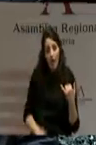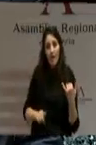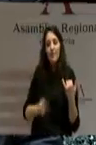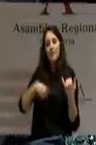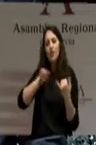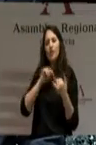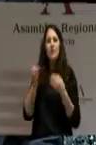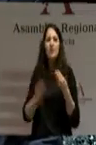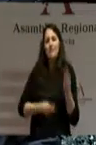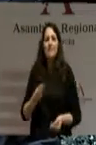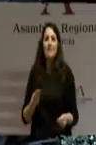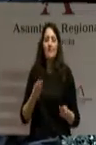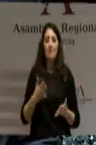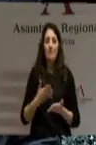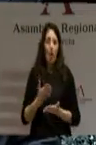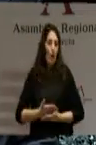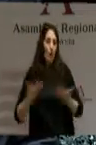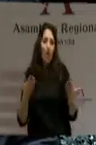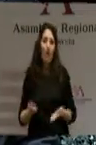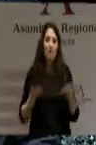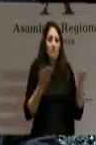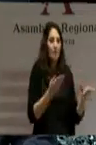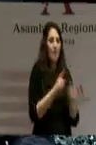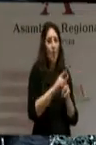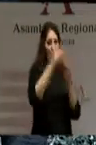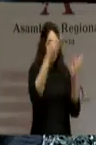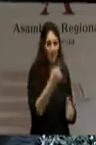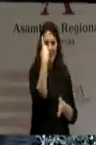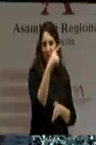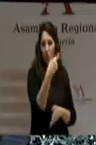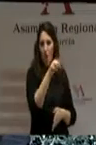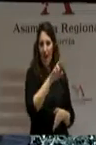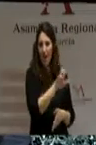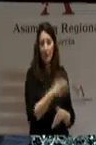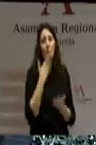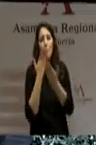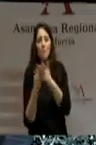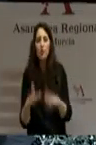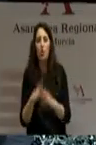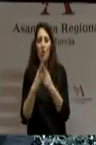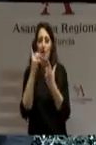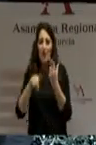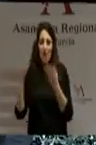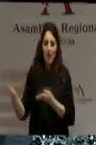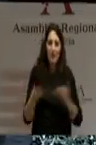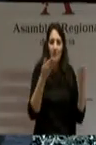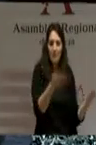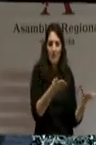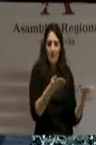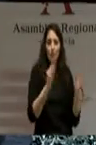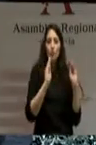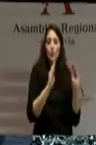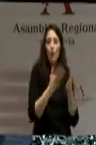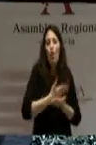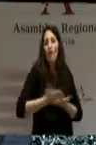confianza en Alberto Gárrez, una confianza que también solicitamos de la sociedad y que él sabrá corresponder